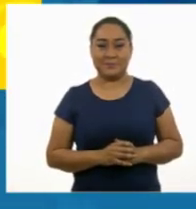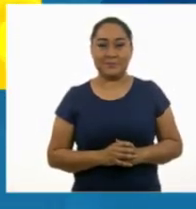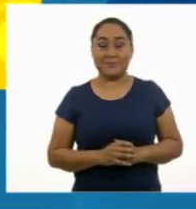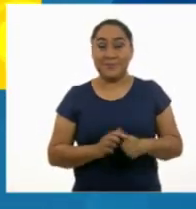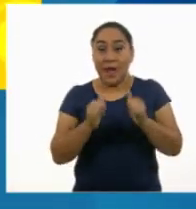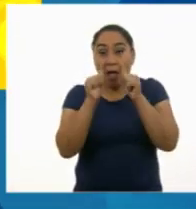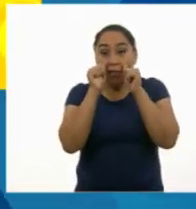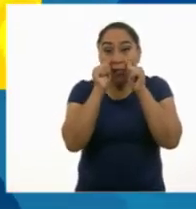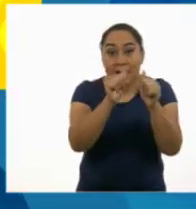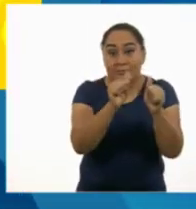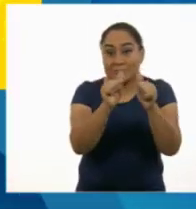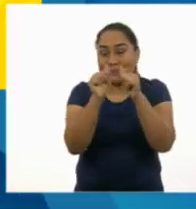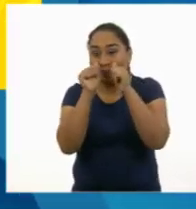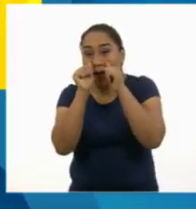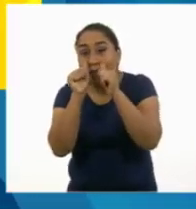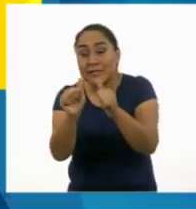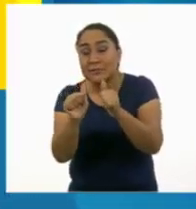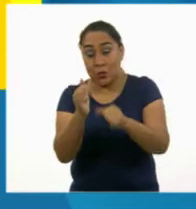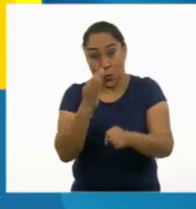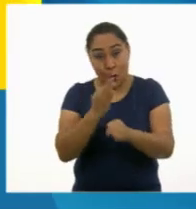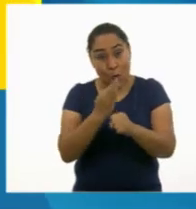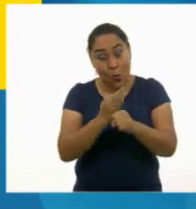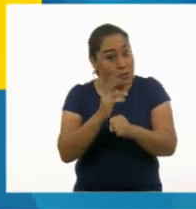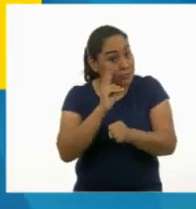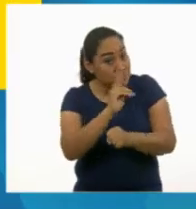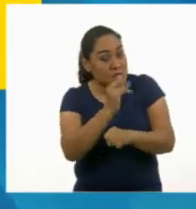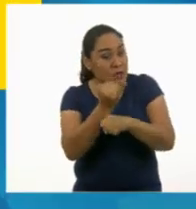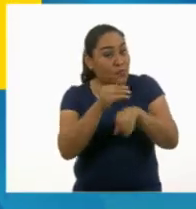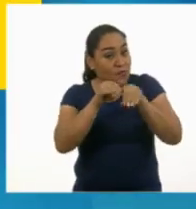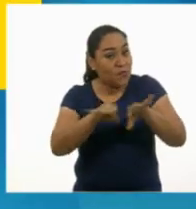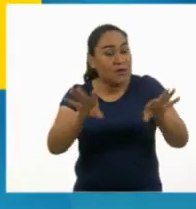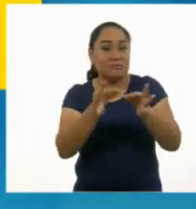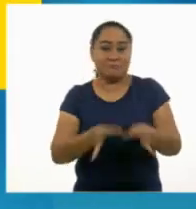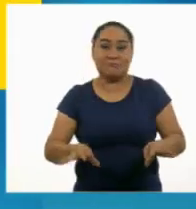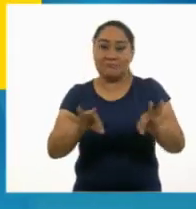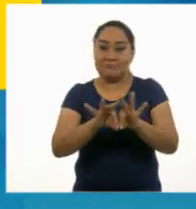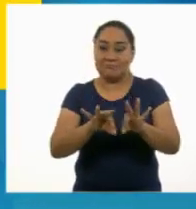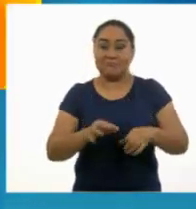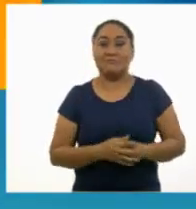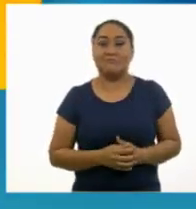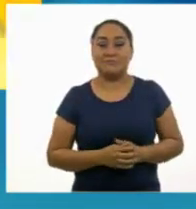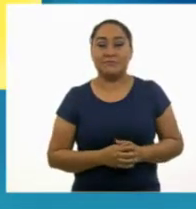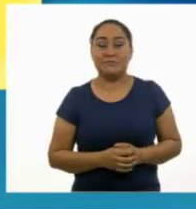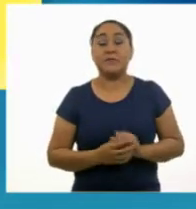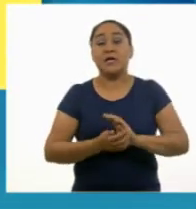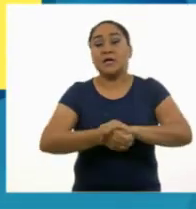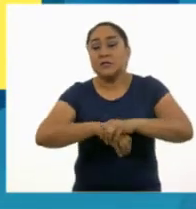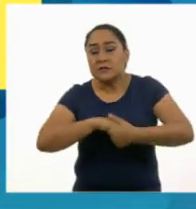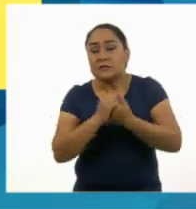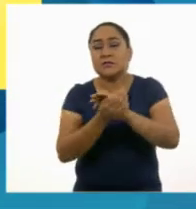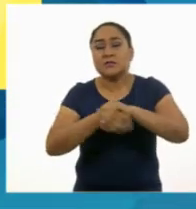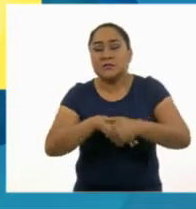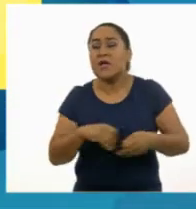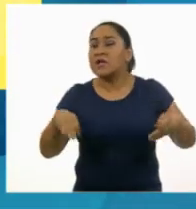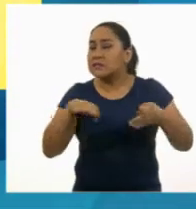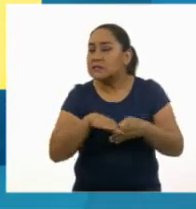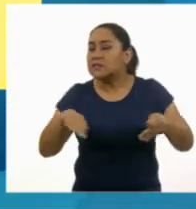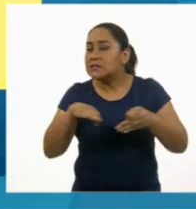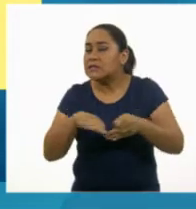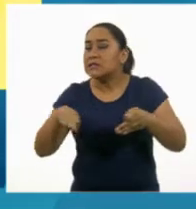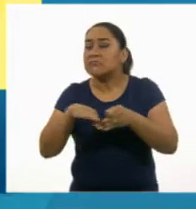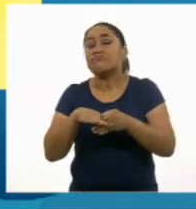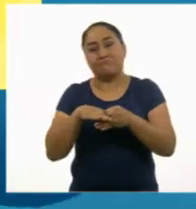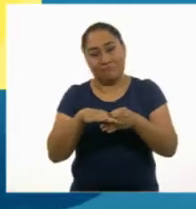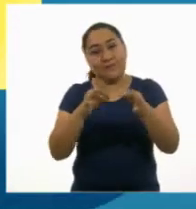¡Atención! ¡Atención! A continuación, información importante. Lavarnos las manos varias veces al día